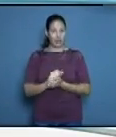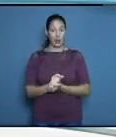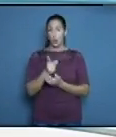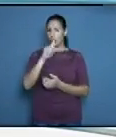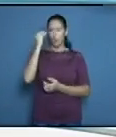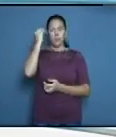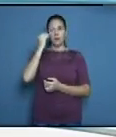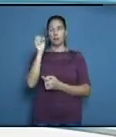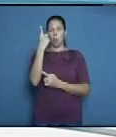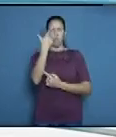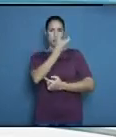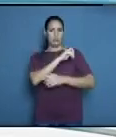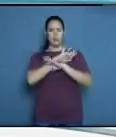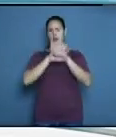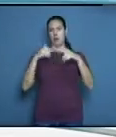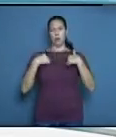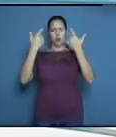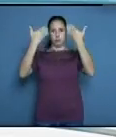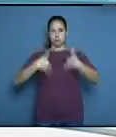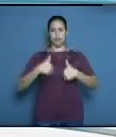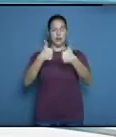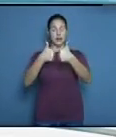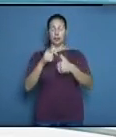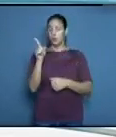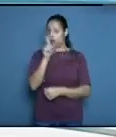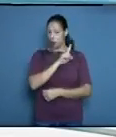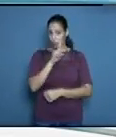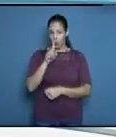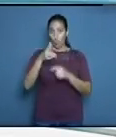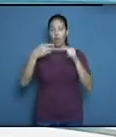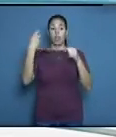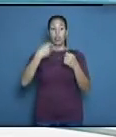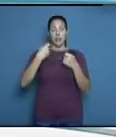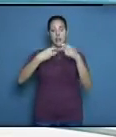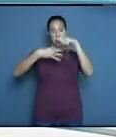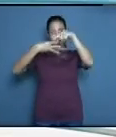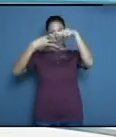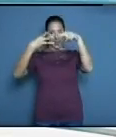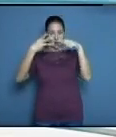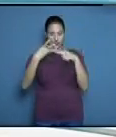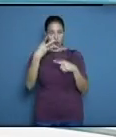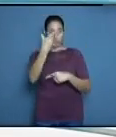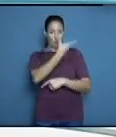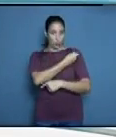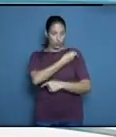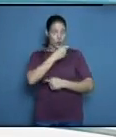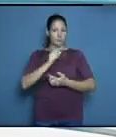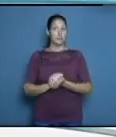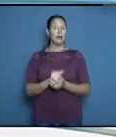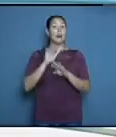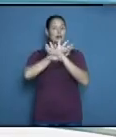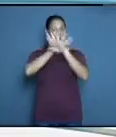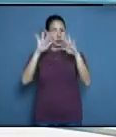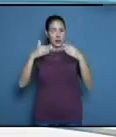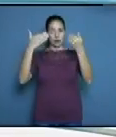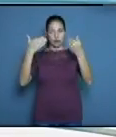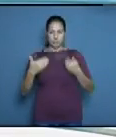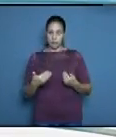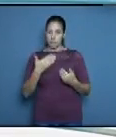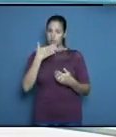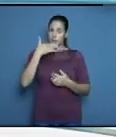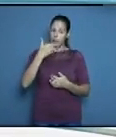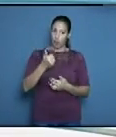dosis yo tengo protección absoluta puedo desarrollar la enfermedad incluso grave incluso fallecer Por eso siempre decimos que la vacunación tiene que ir